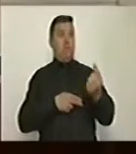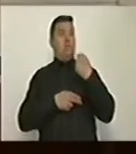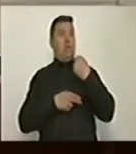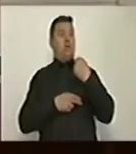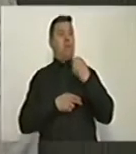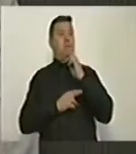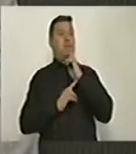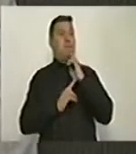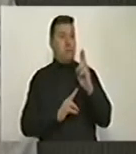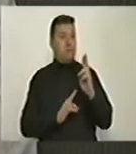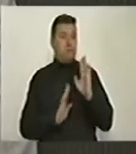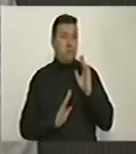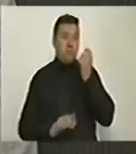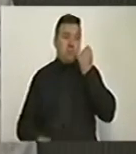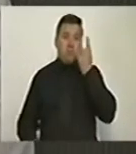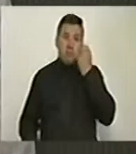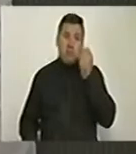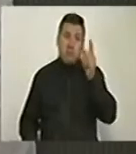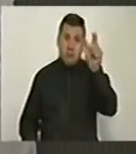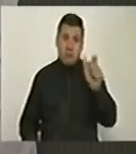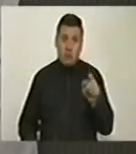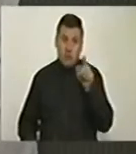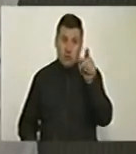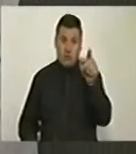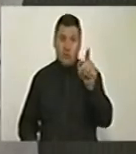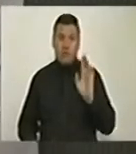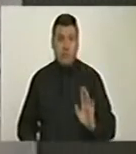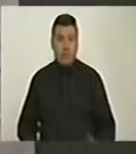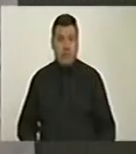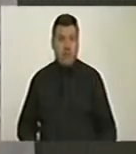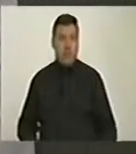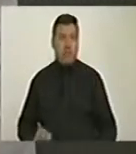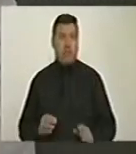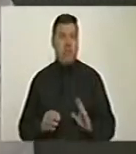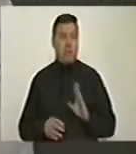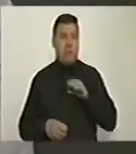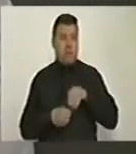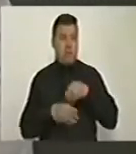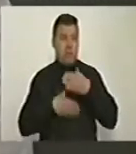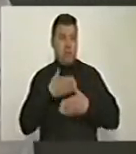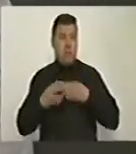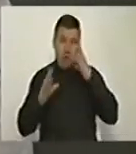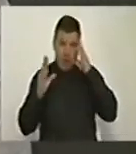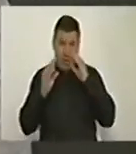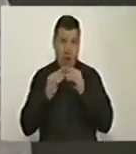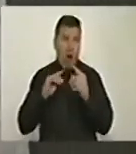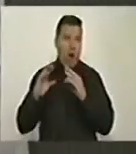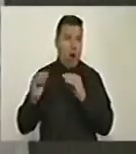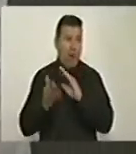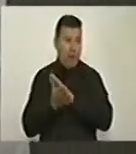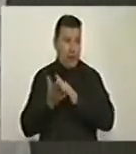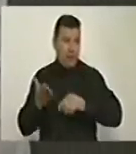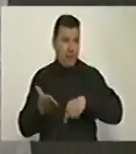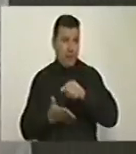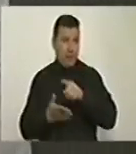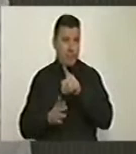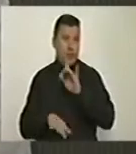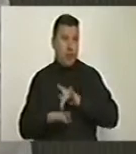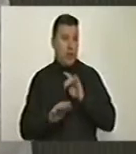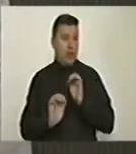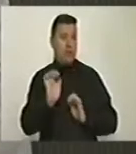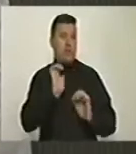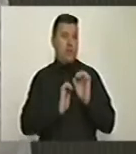no puede entender que usted, porque hizo parte del proceso de negociación, pues tenga que defender